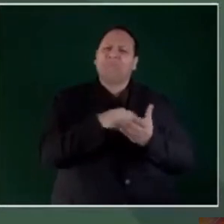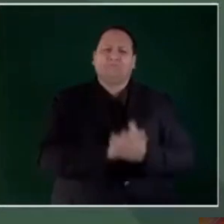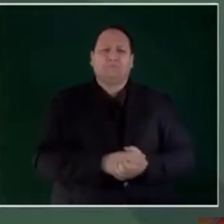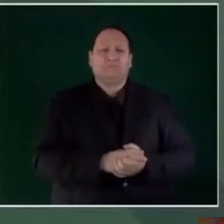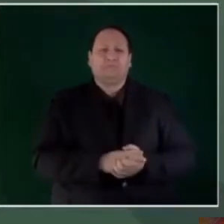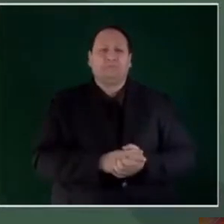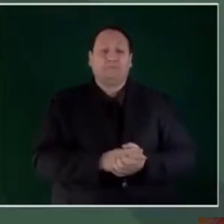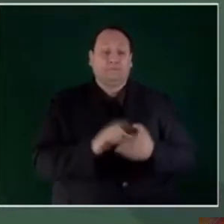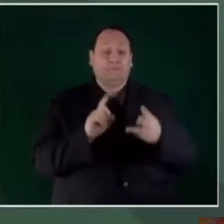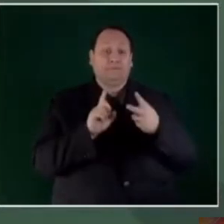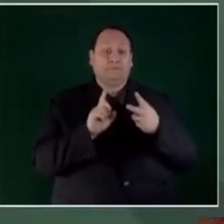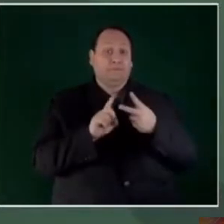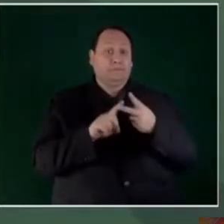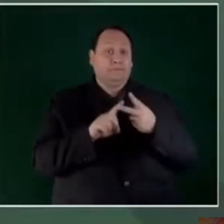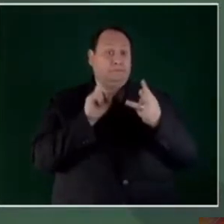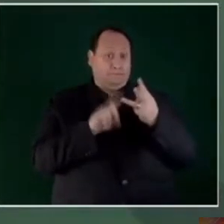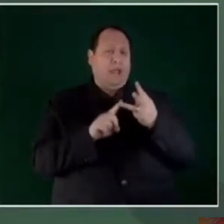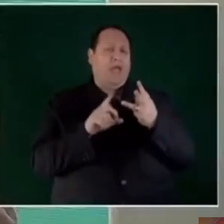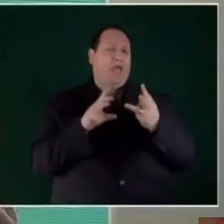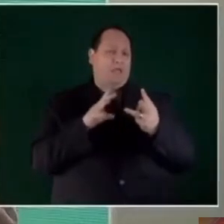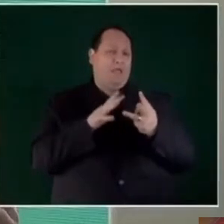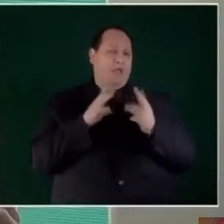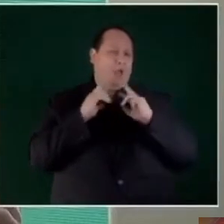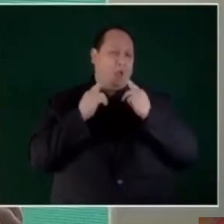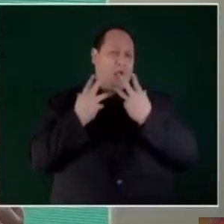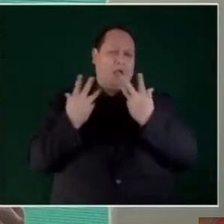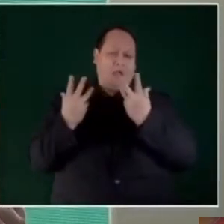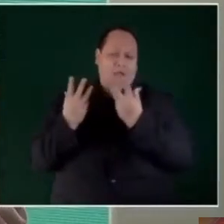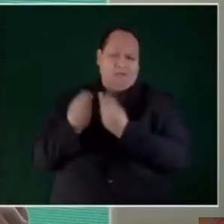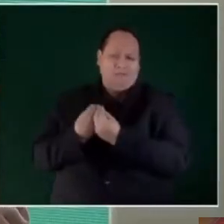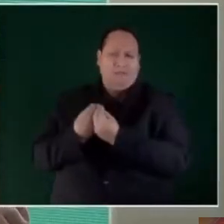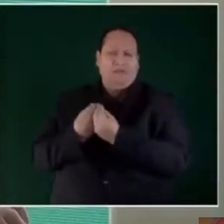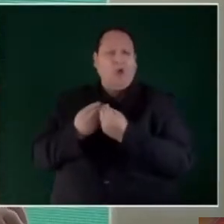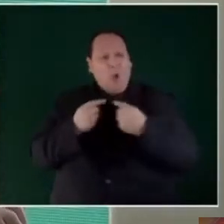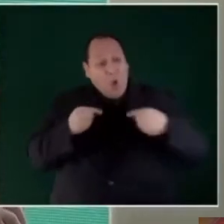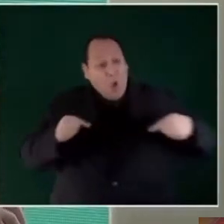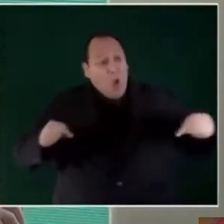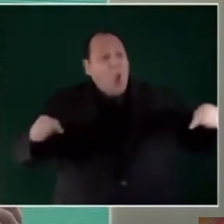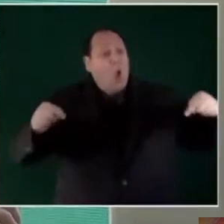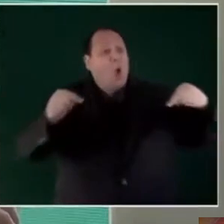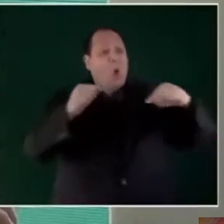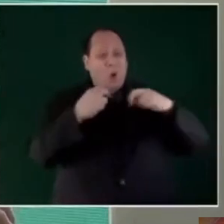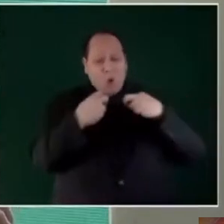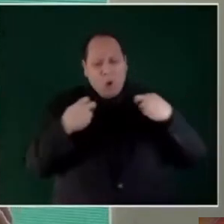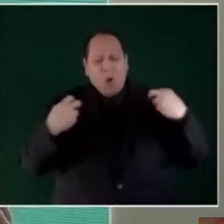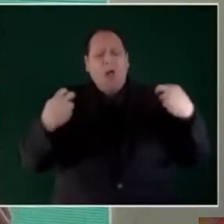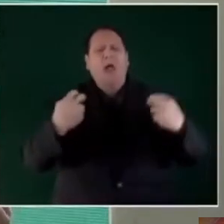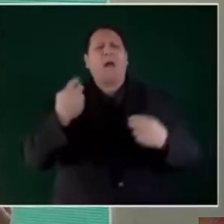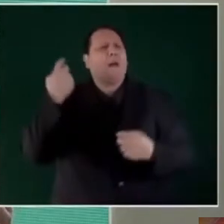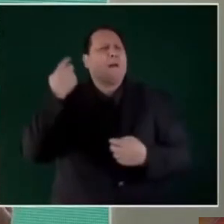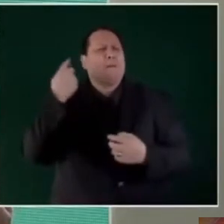Luego, sí tenemos una reunión entre todos para